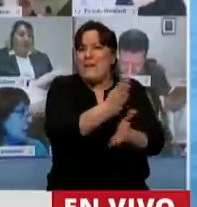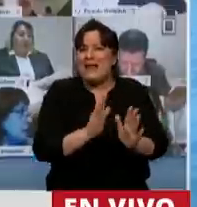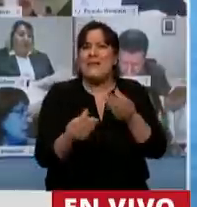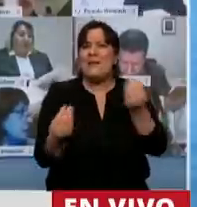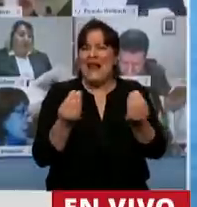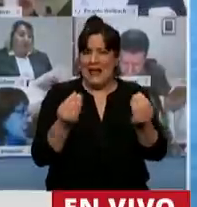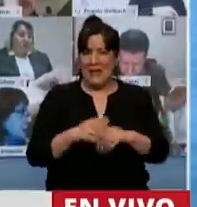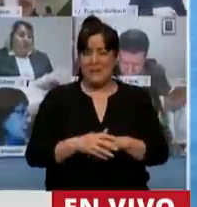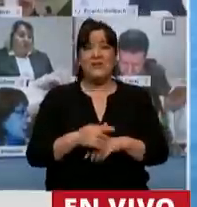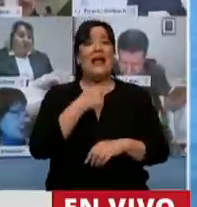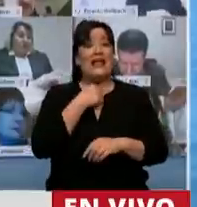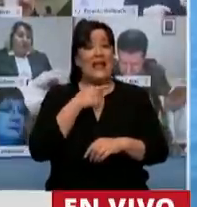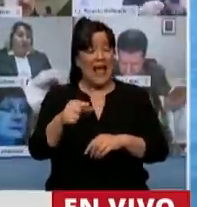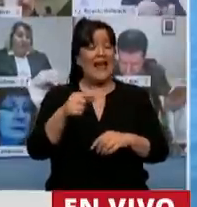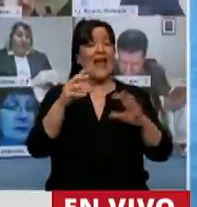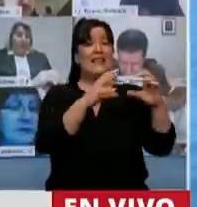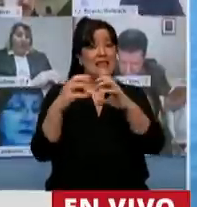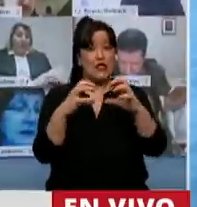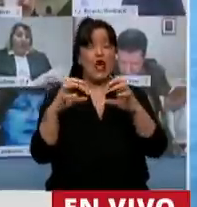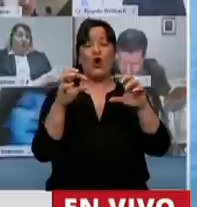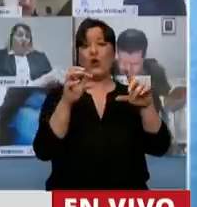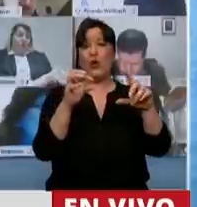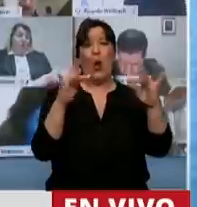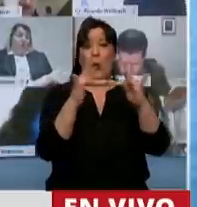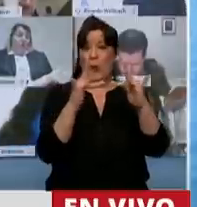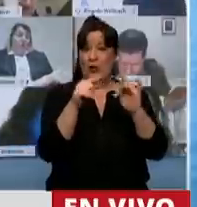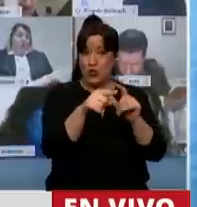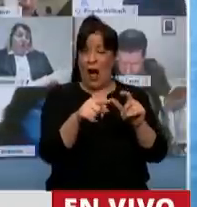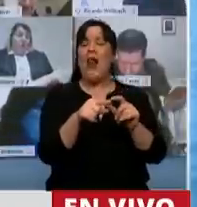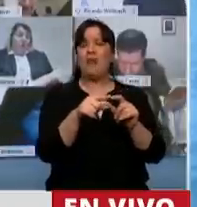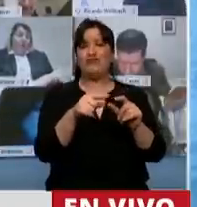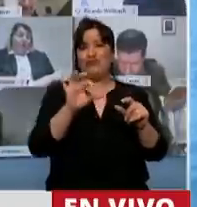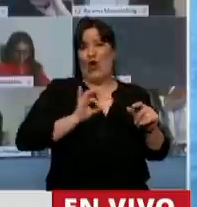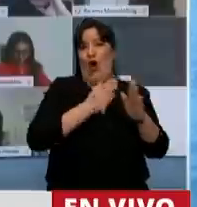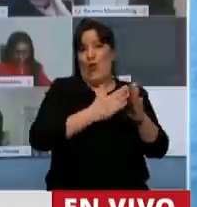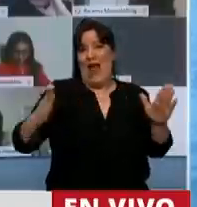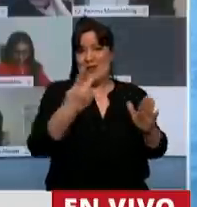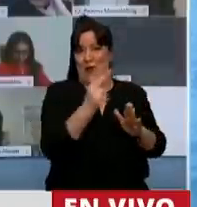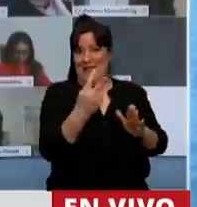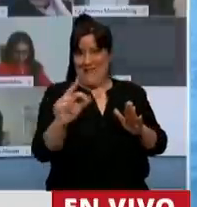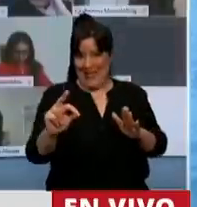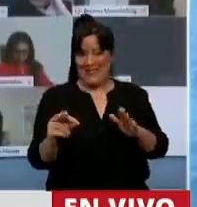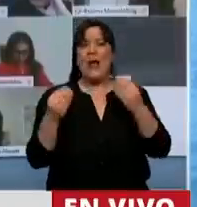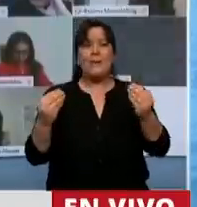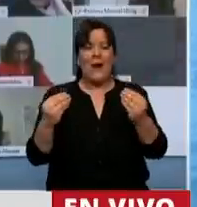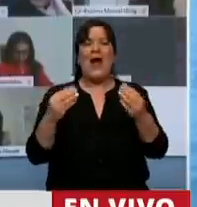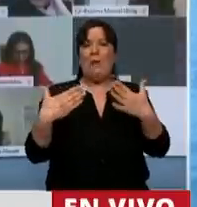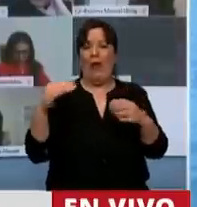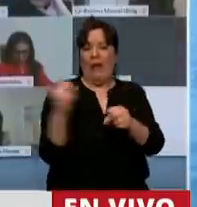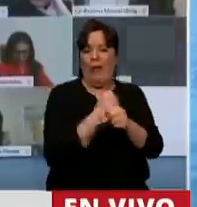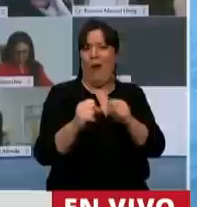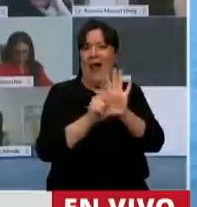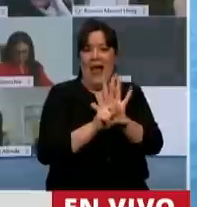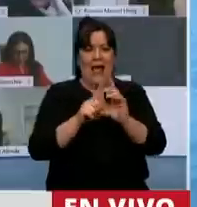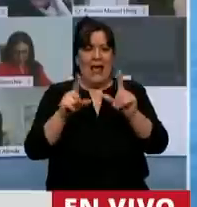las sesiones virtuales durante todo este año, para poder sacar las leyes